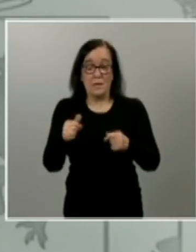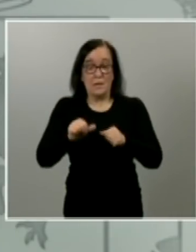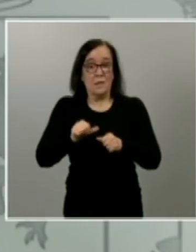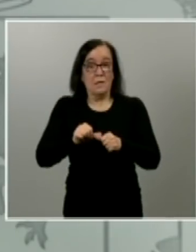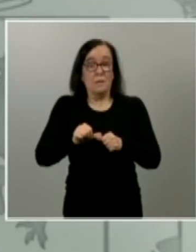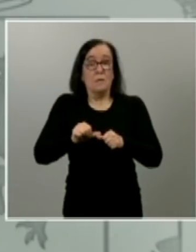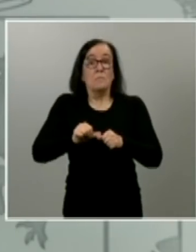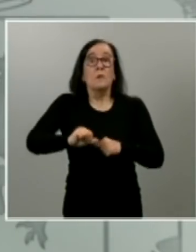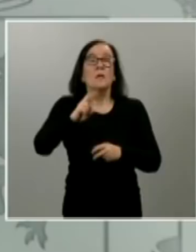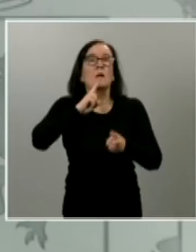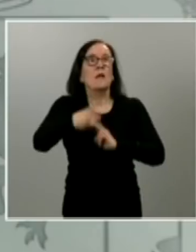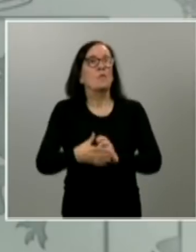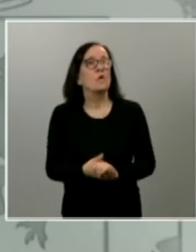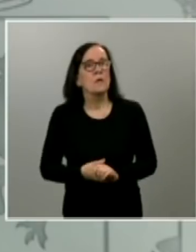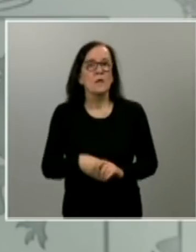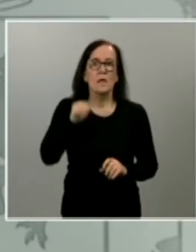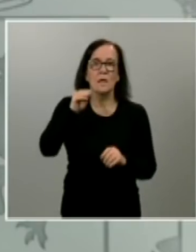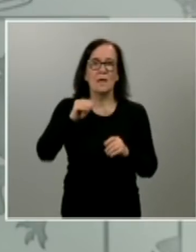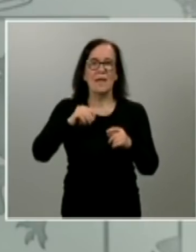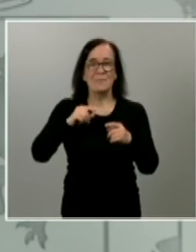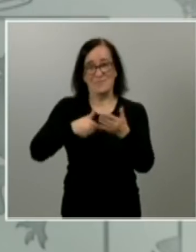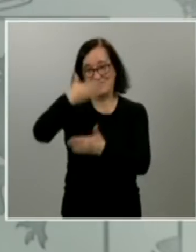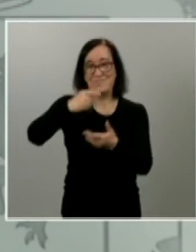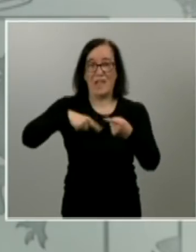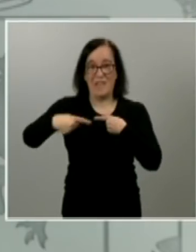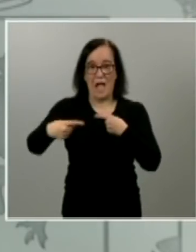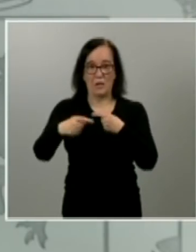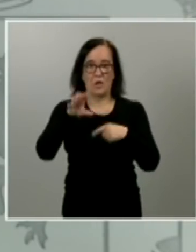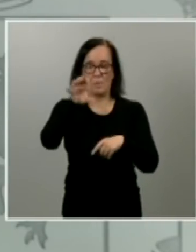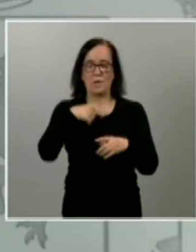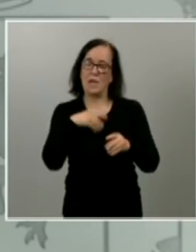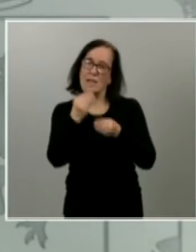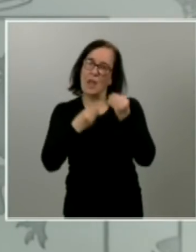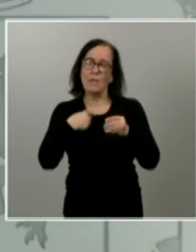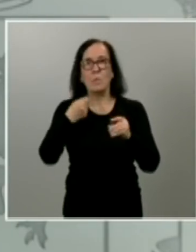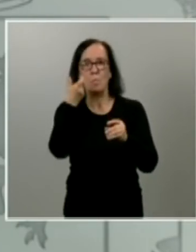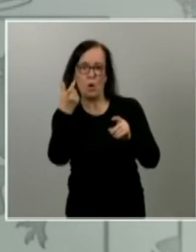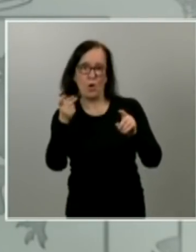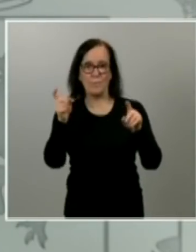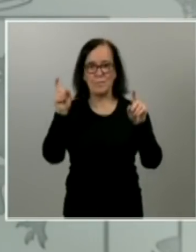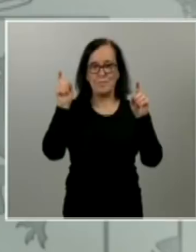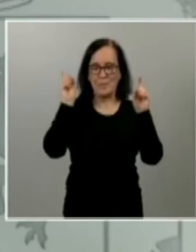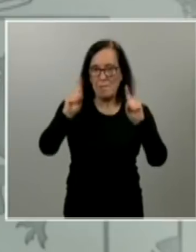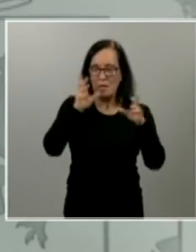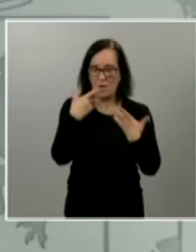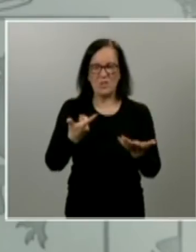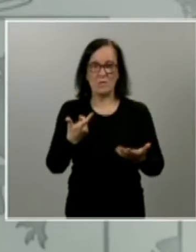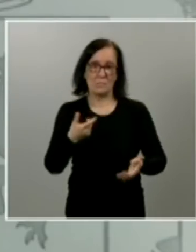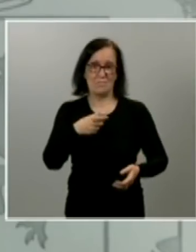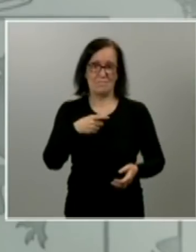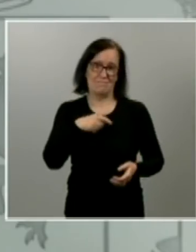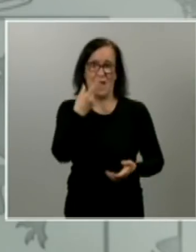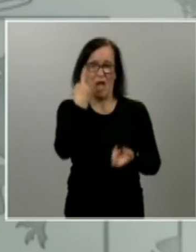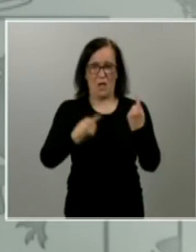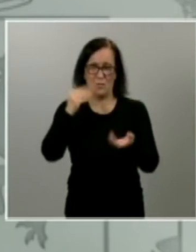responder a la pregunta del diario El País vamos a ver quiero hacer algo de pedagogía en esto porque algunas veces cuando hablo con algunos